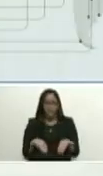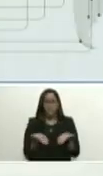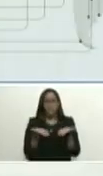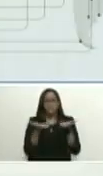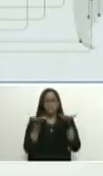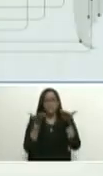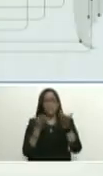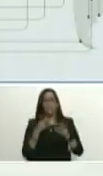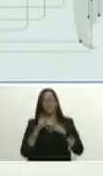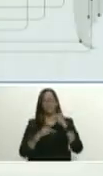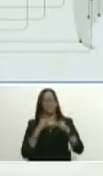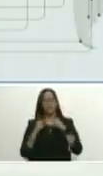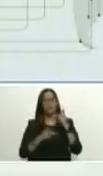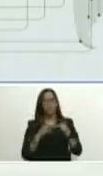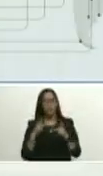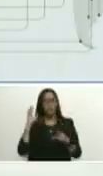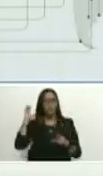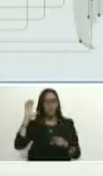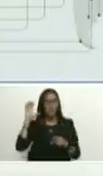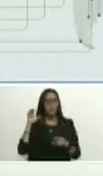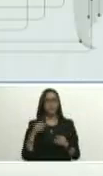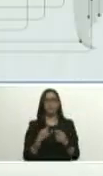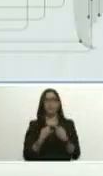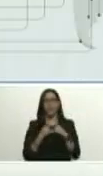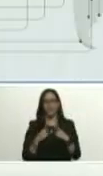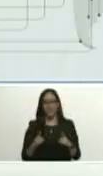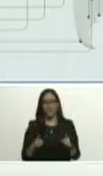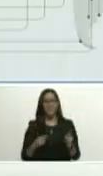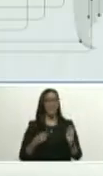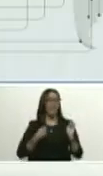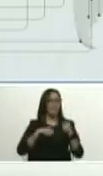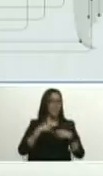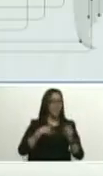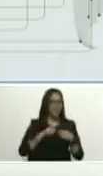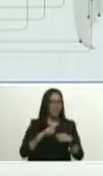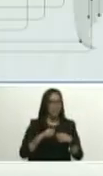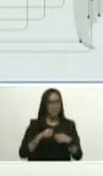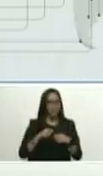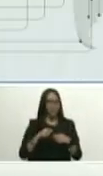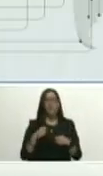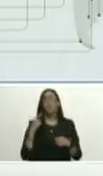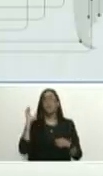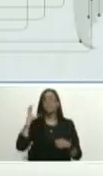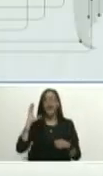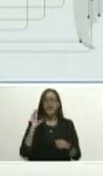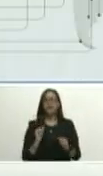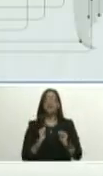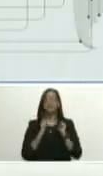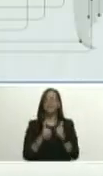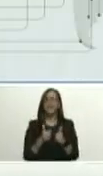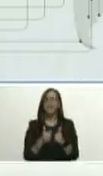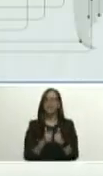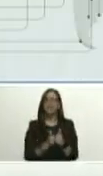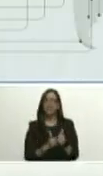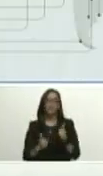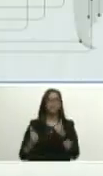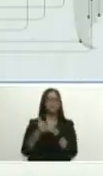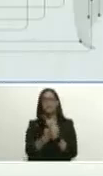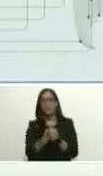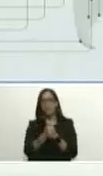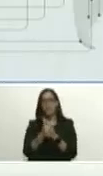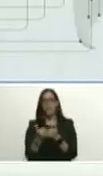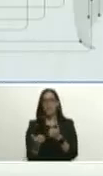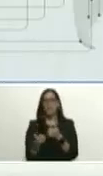productor diversificado que exporta y un país que empieza a sustituir completamente las